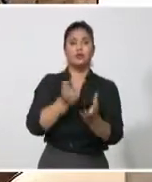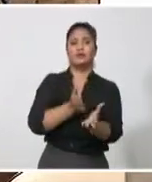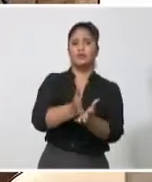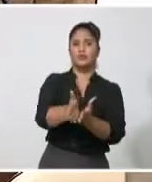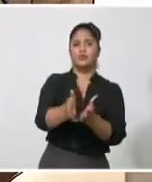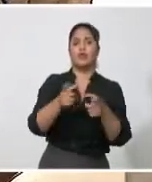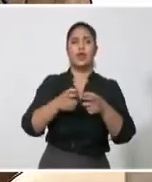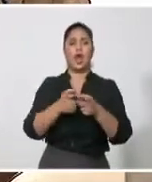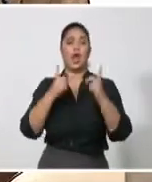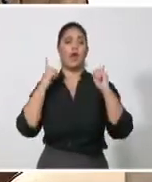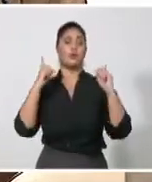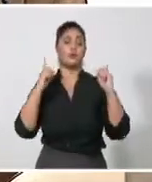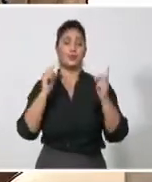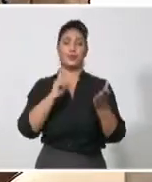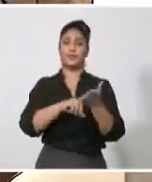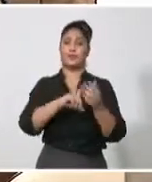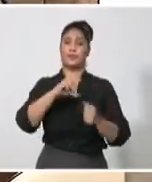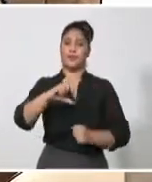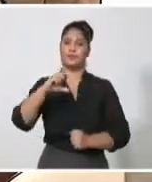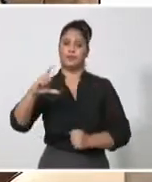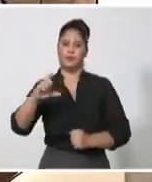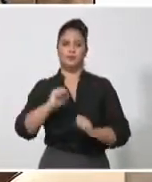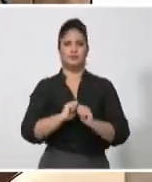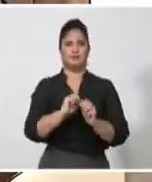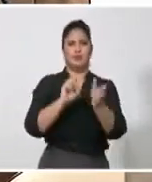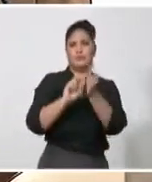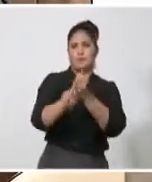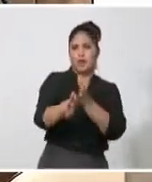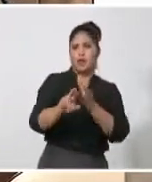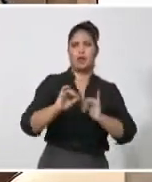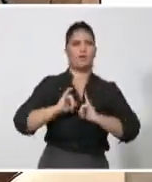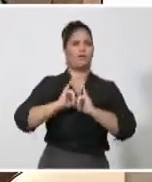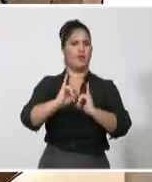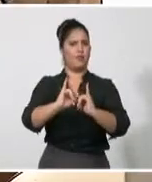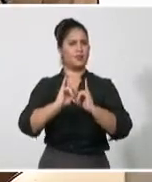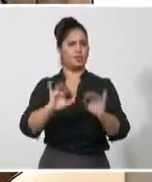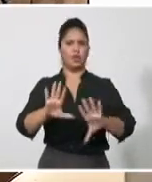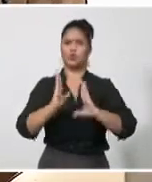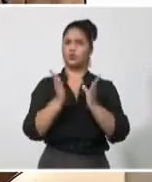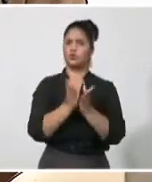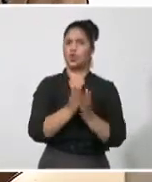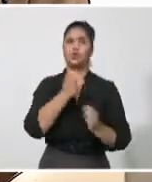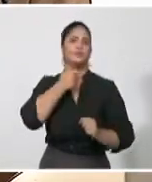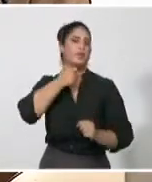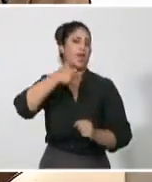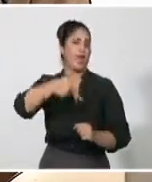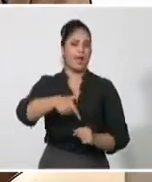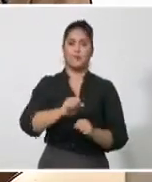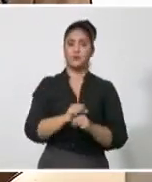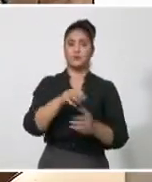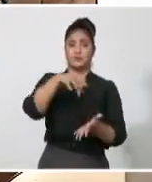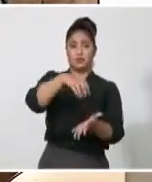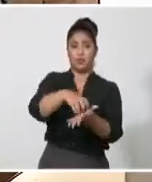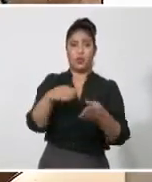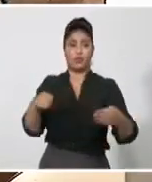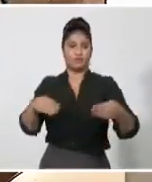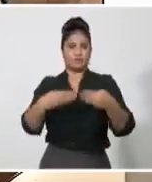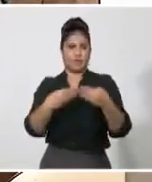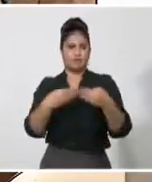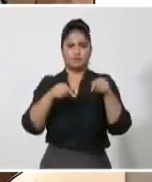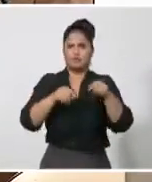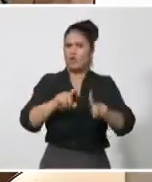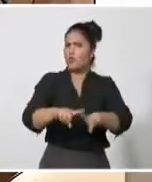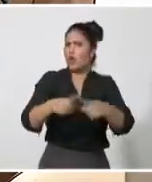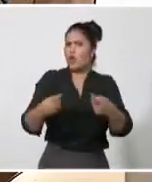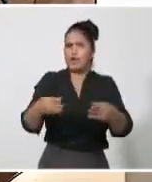la información oportuna a la militancia del partido en un centro de trabajo que se cerró, en un área que está en